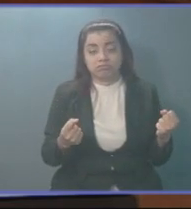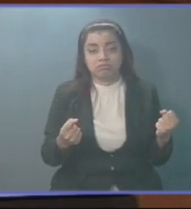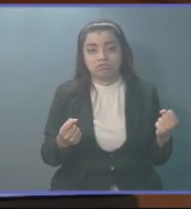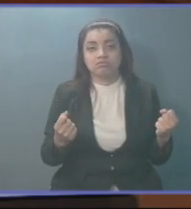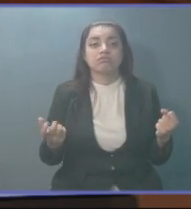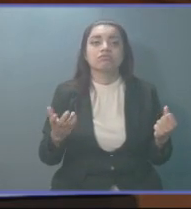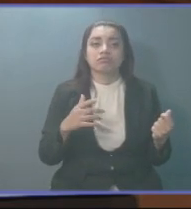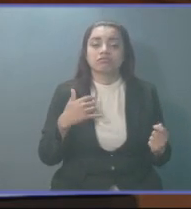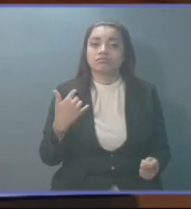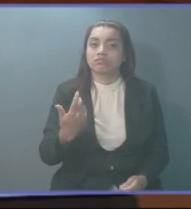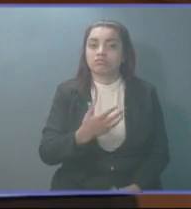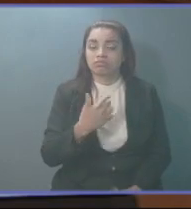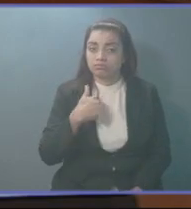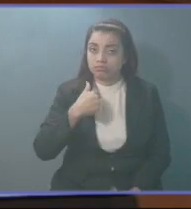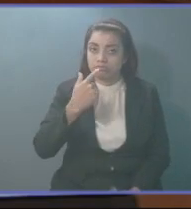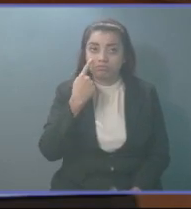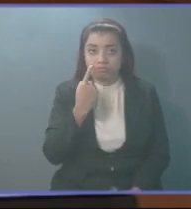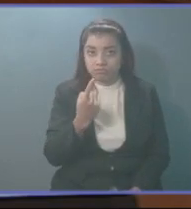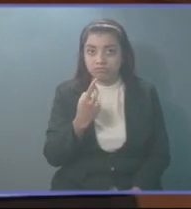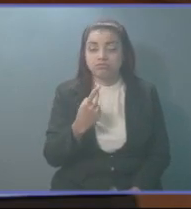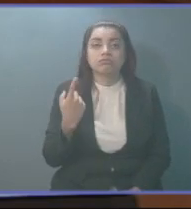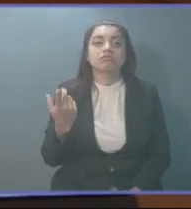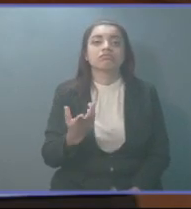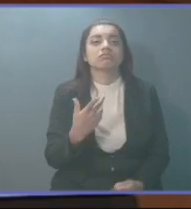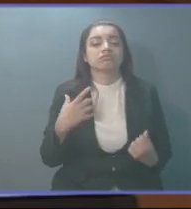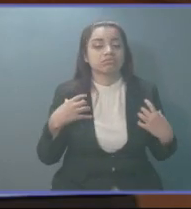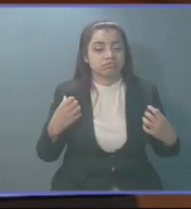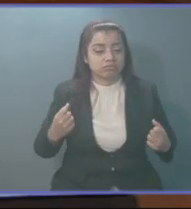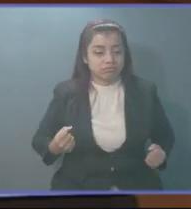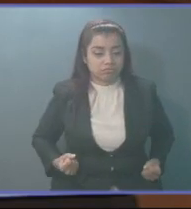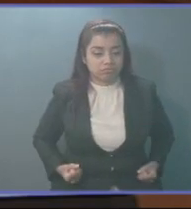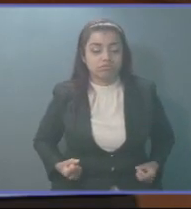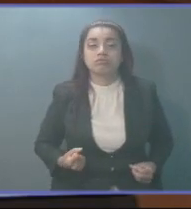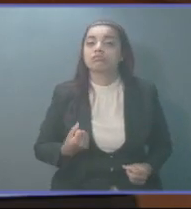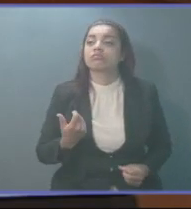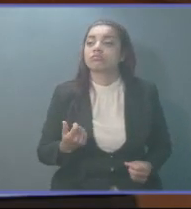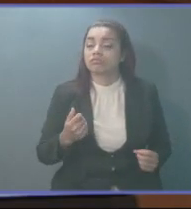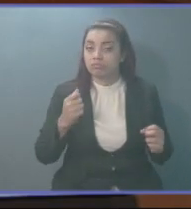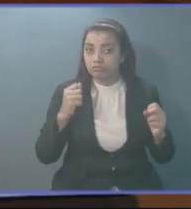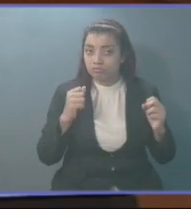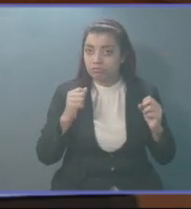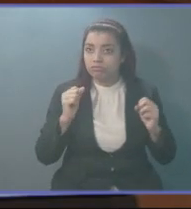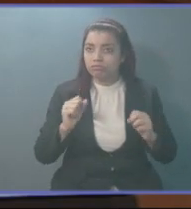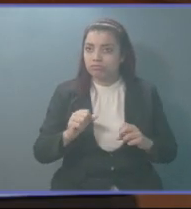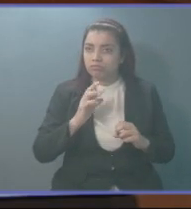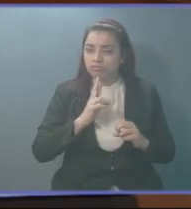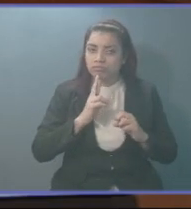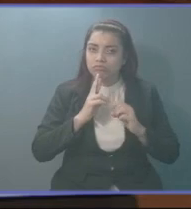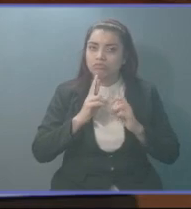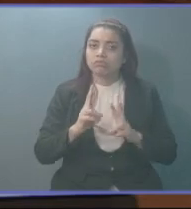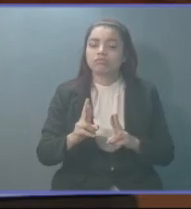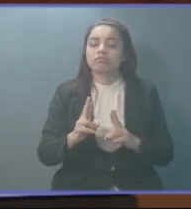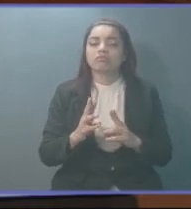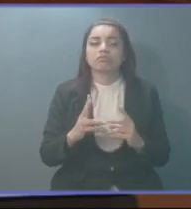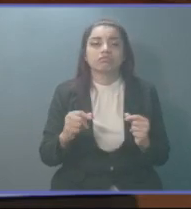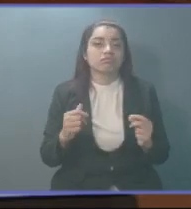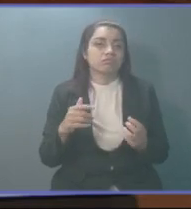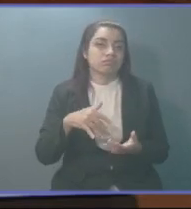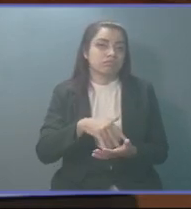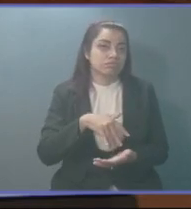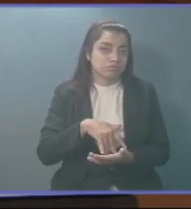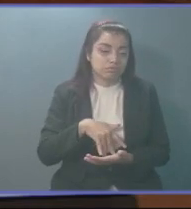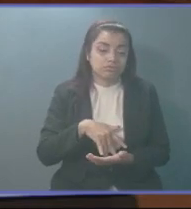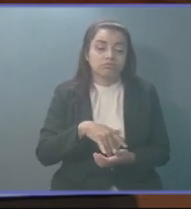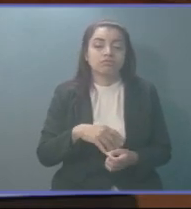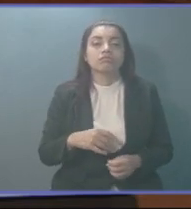Hemos visto la incapacidad de este gobierno de poderle dar respuesta, no solamente a la población,